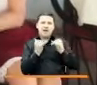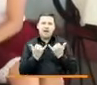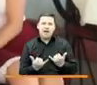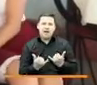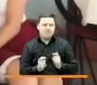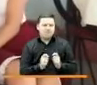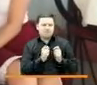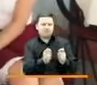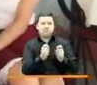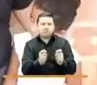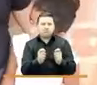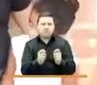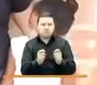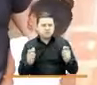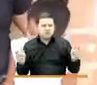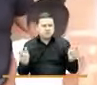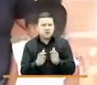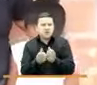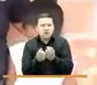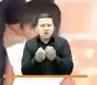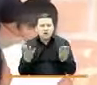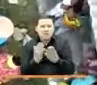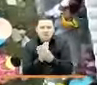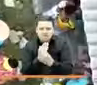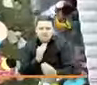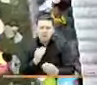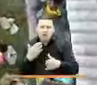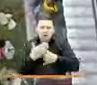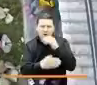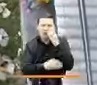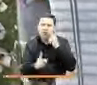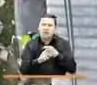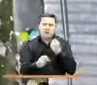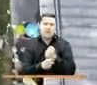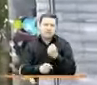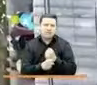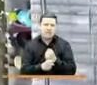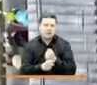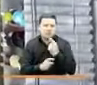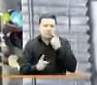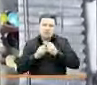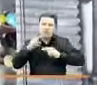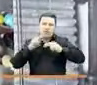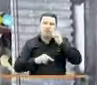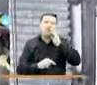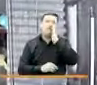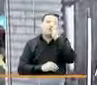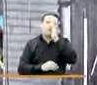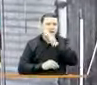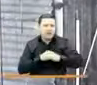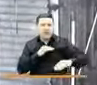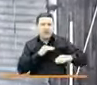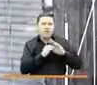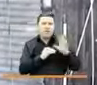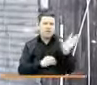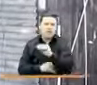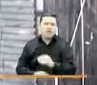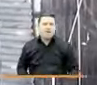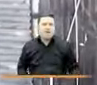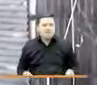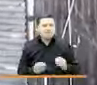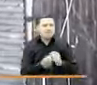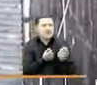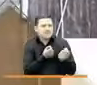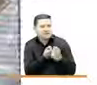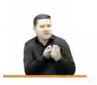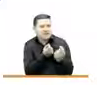damos todo por una reducción de las cifras de pobreza en el país. Trabajamos para construir un futuro con equidad para todos, más cerca a los